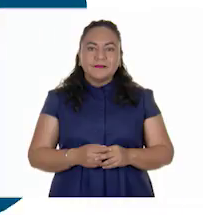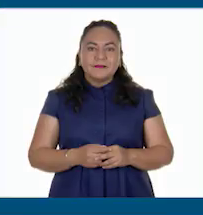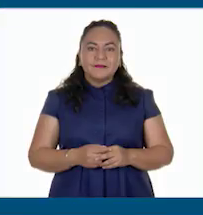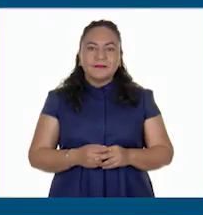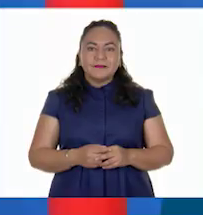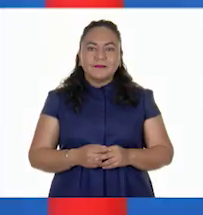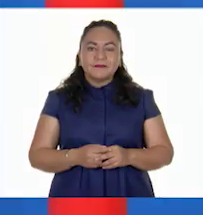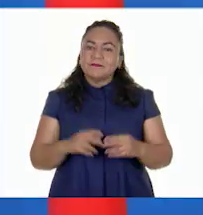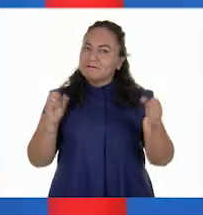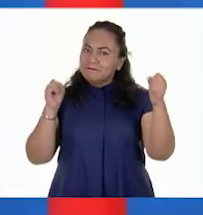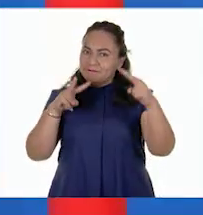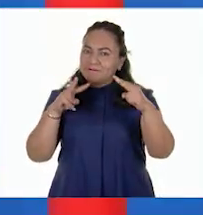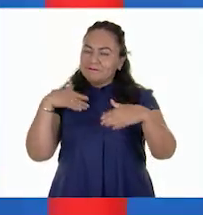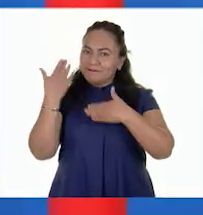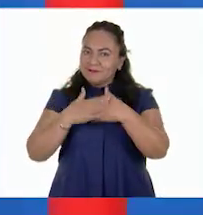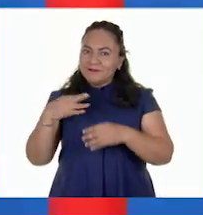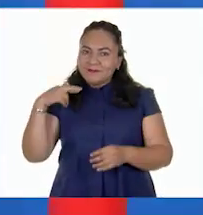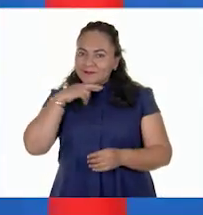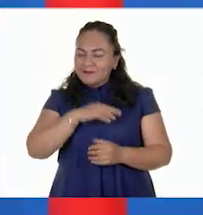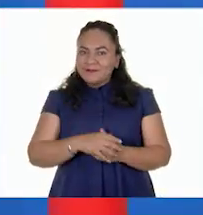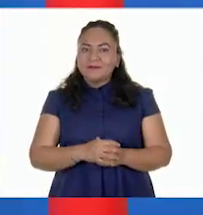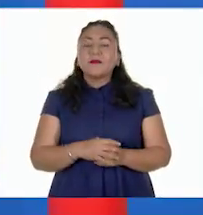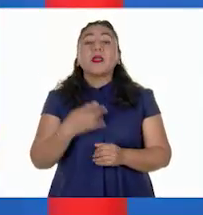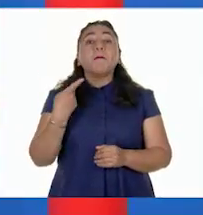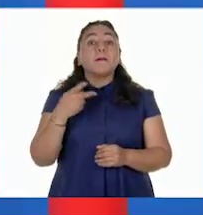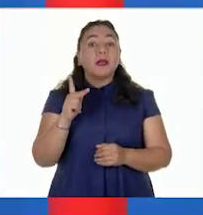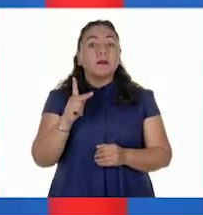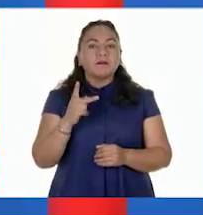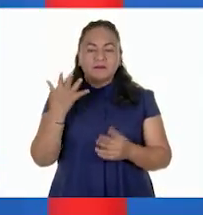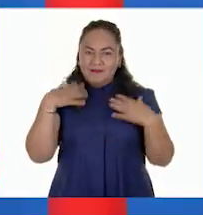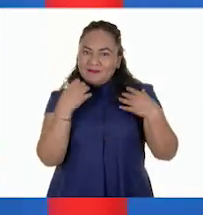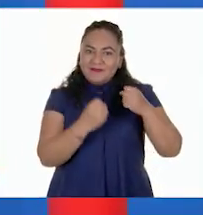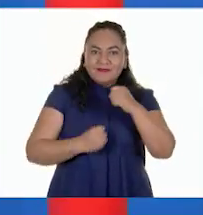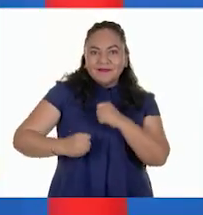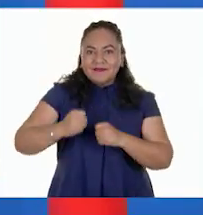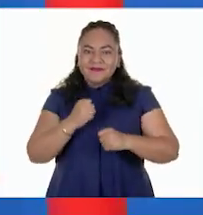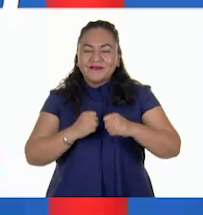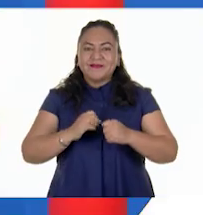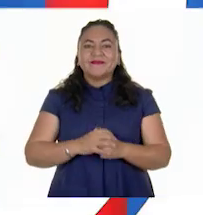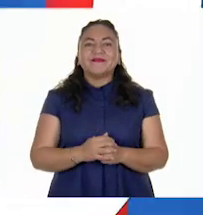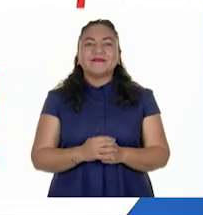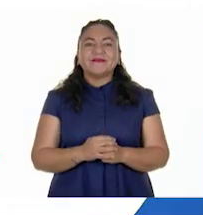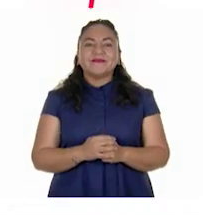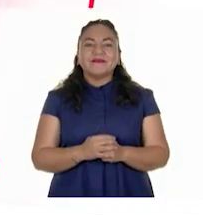Nos vemos hasta la próxima. Pero antes, a movernos un poco.